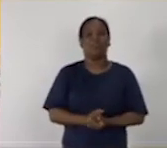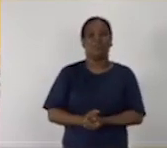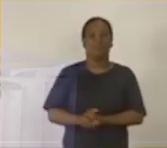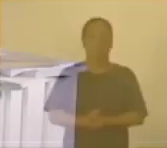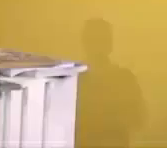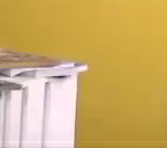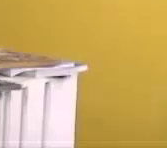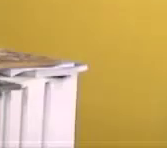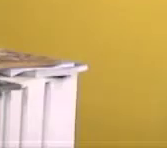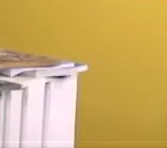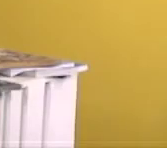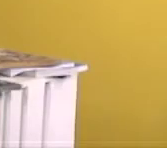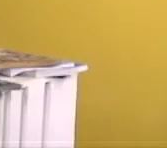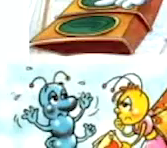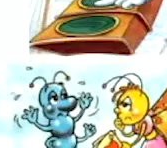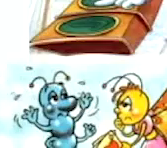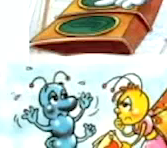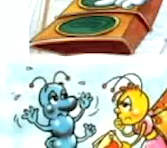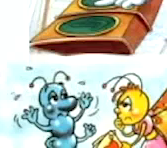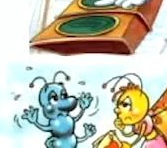a quien se la hizo.